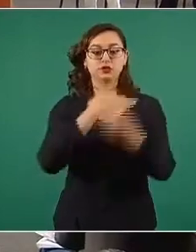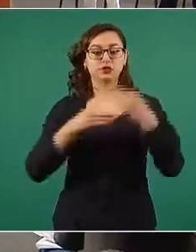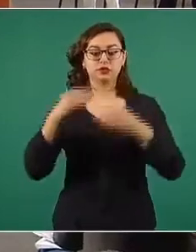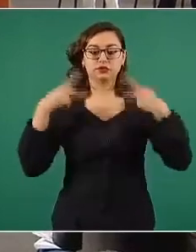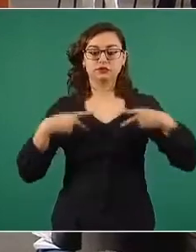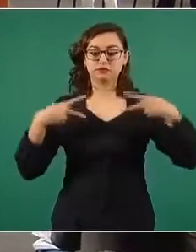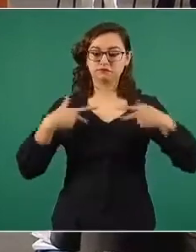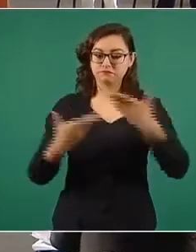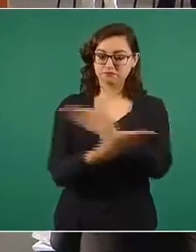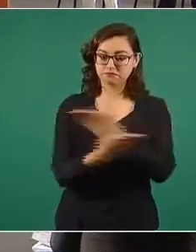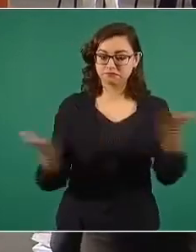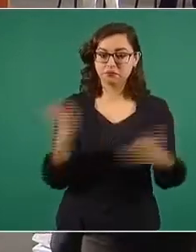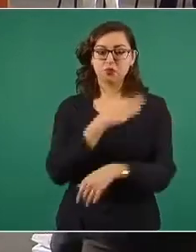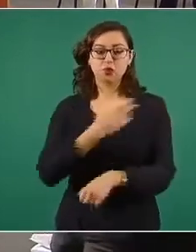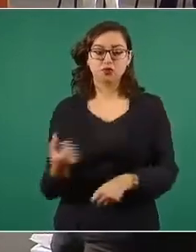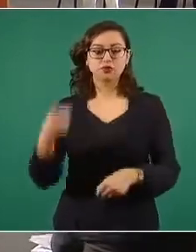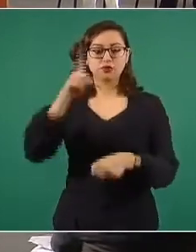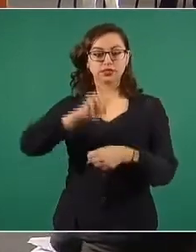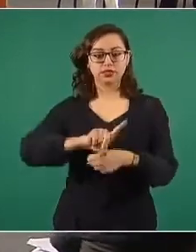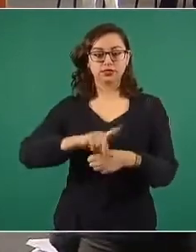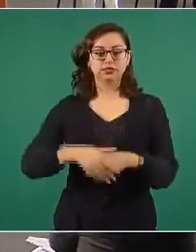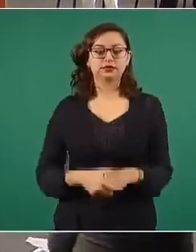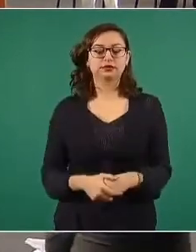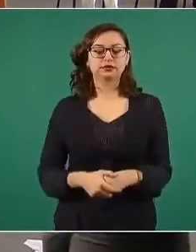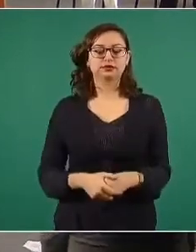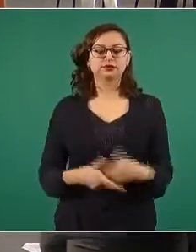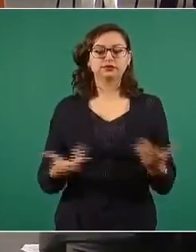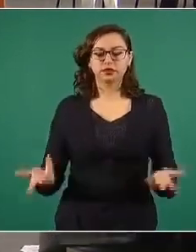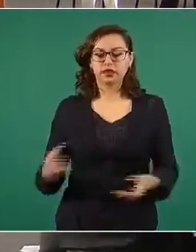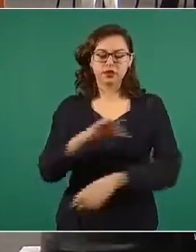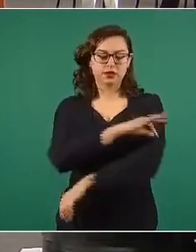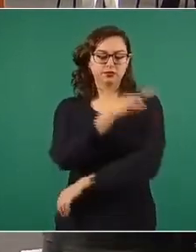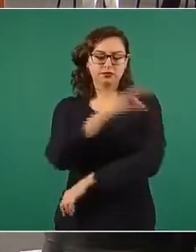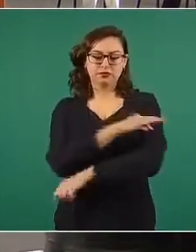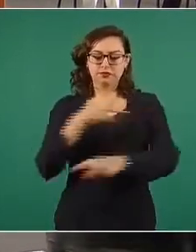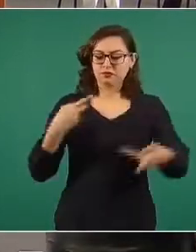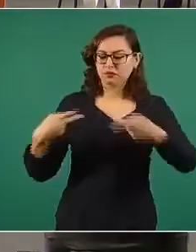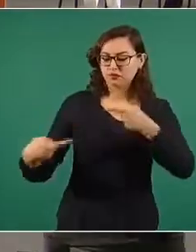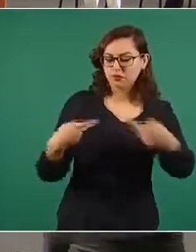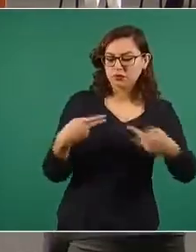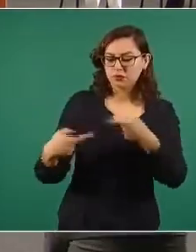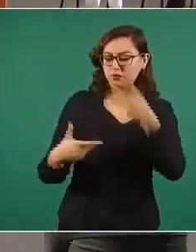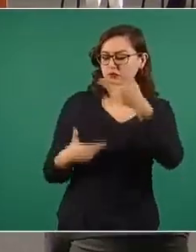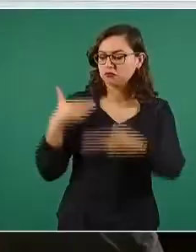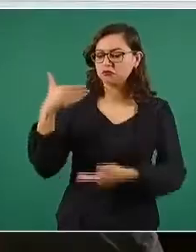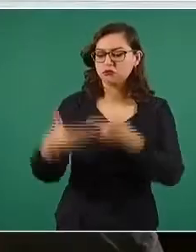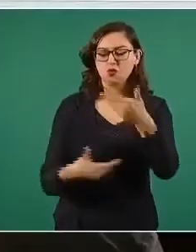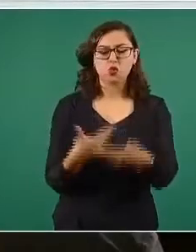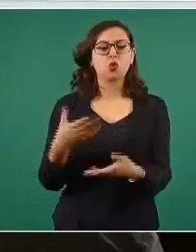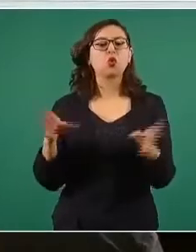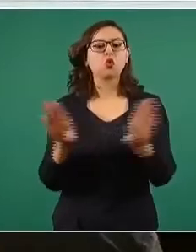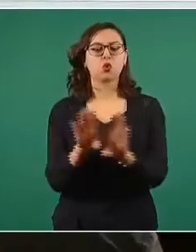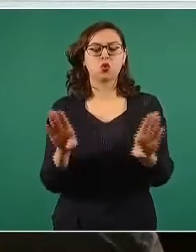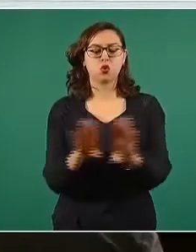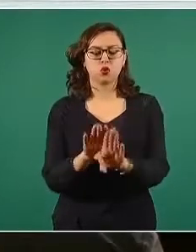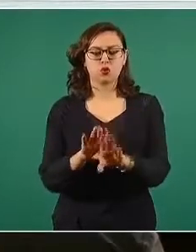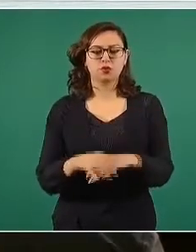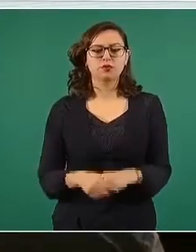Para informar brevemente del avance de la estrategia para las vacunas, esta es la